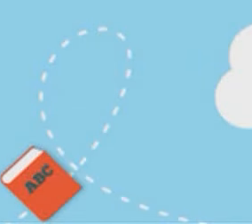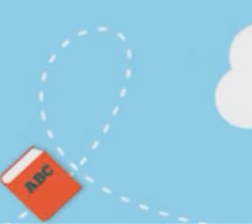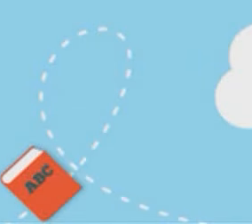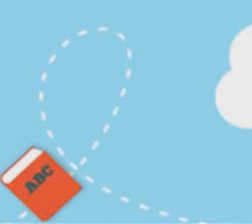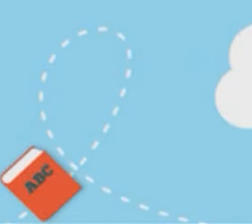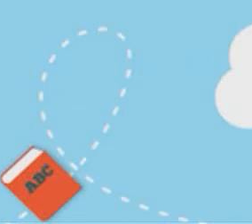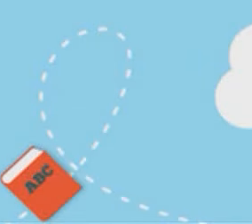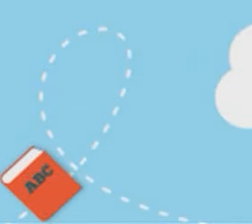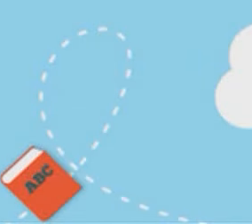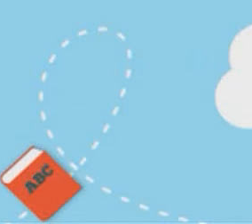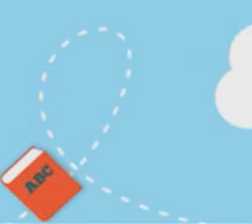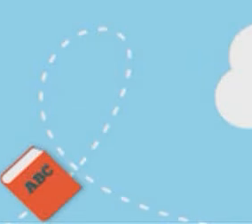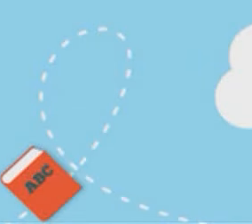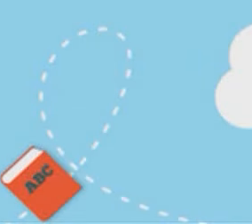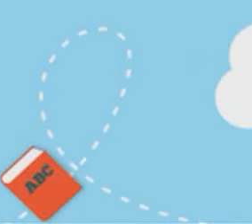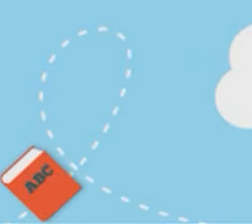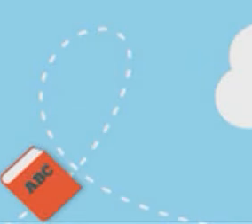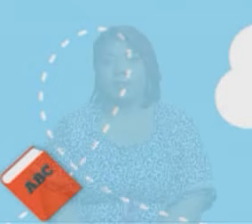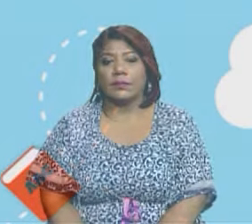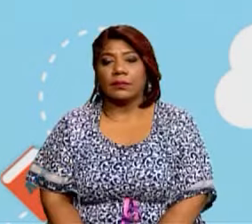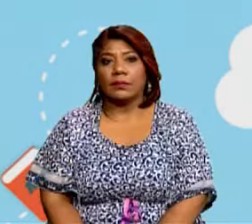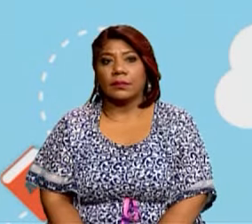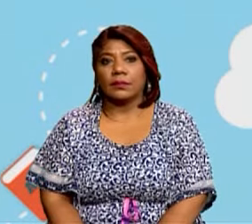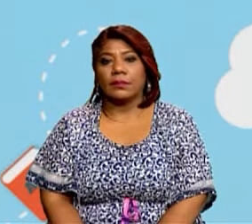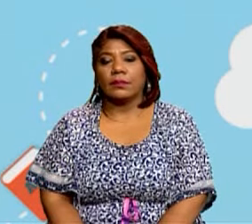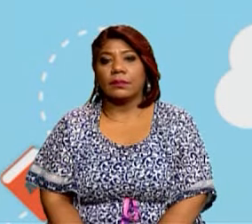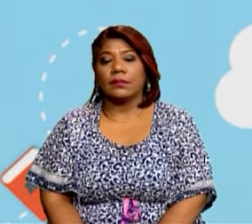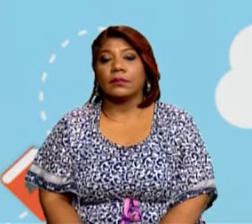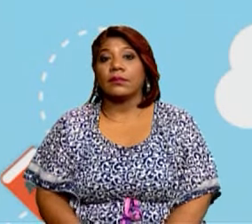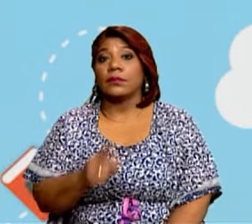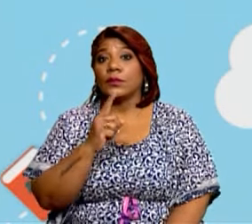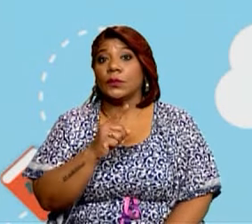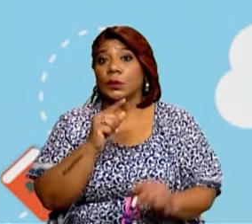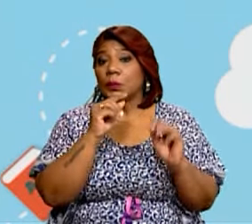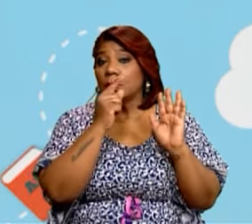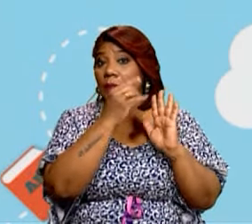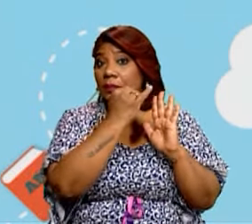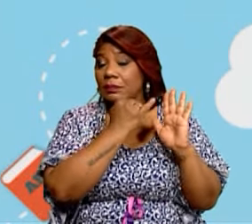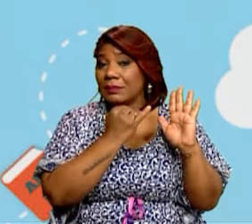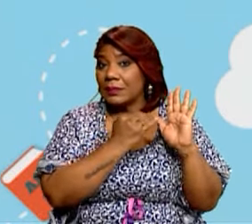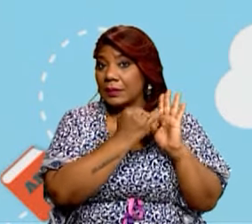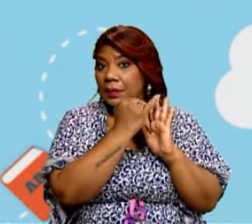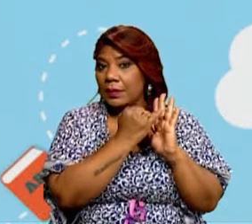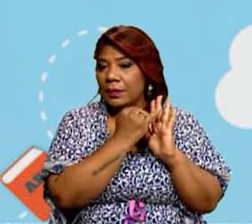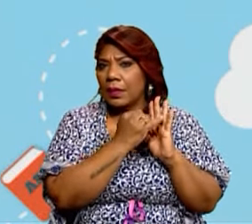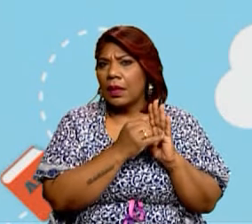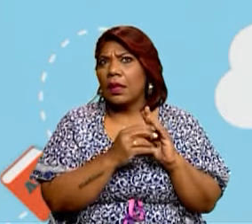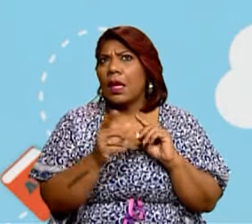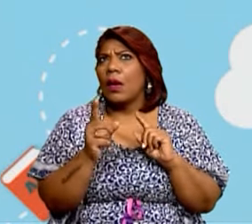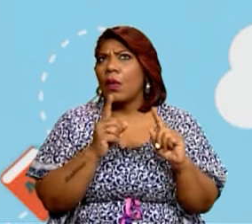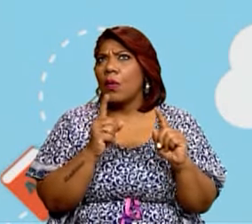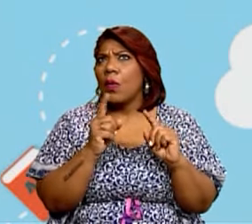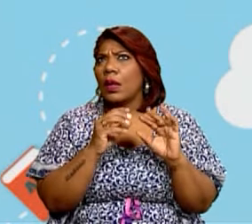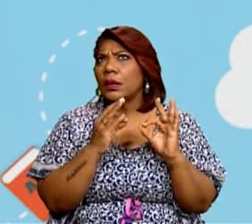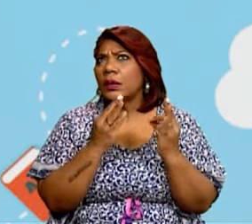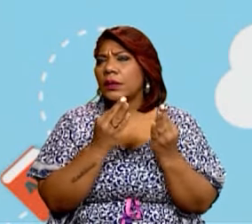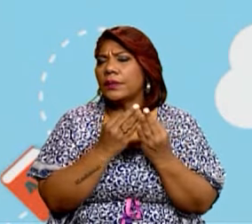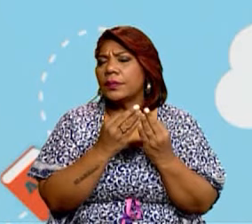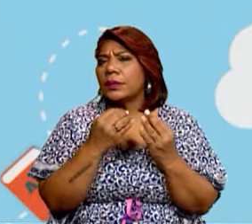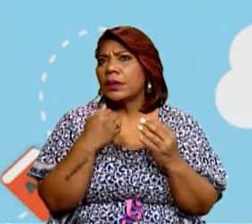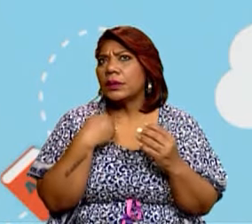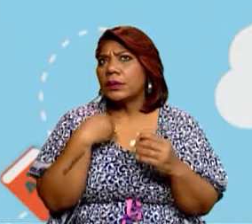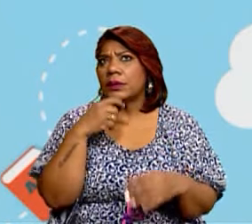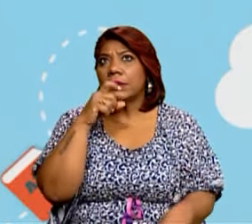los diferentes recuadros y vas a escribir la respuesta. ¿Cómo se llama la familia que está formada por